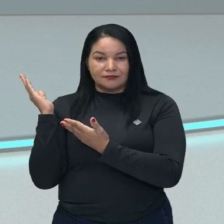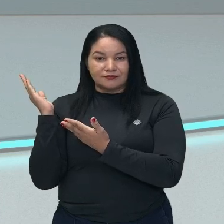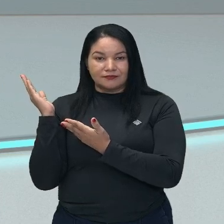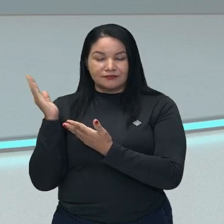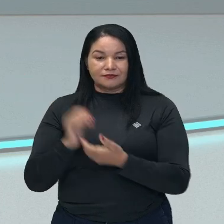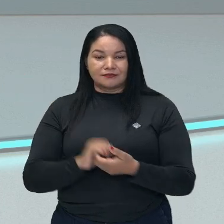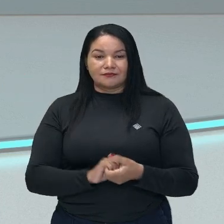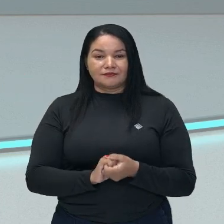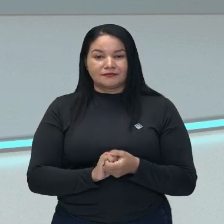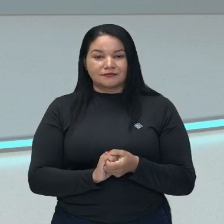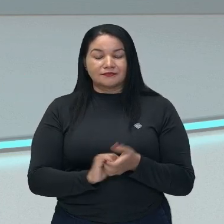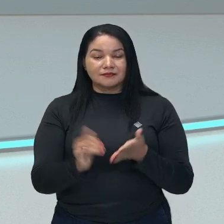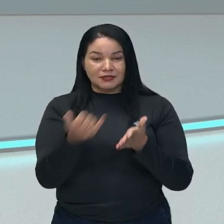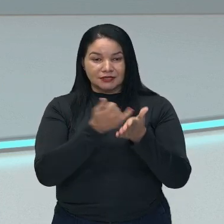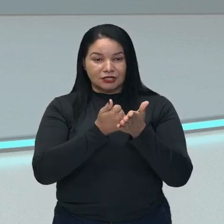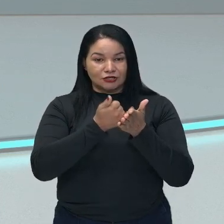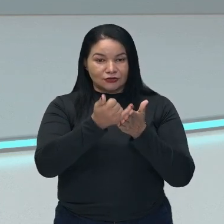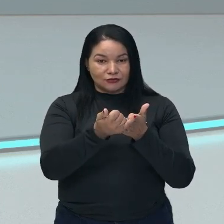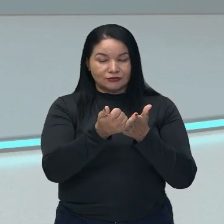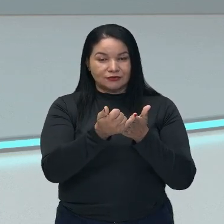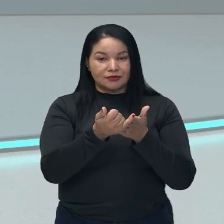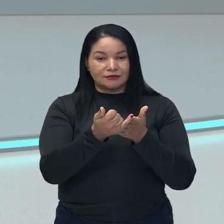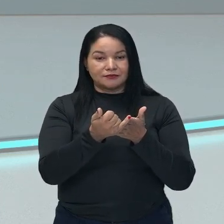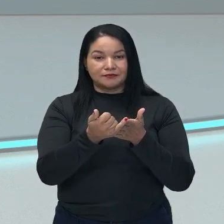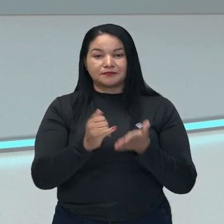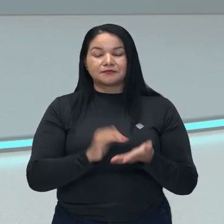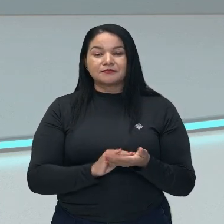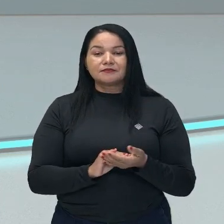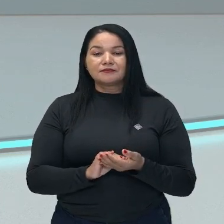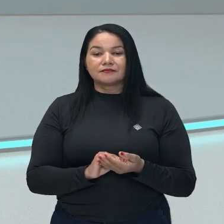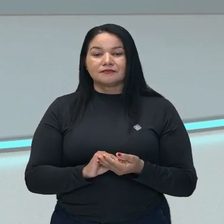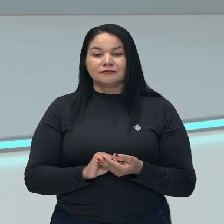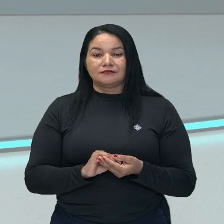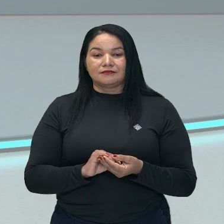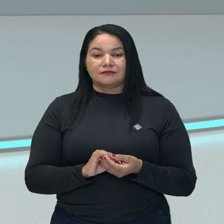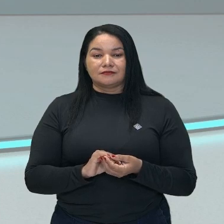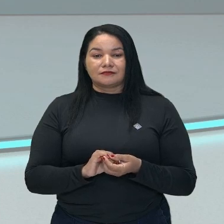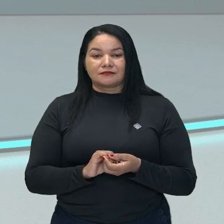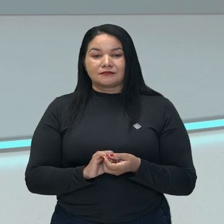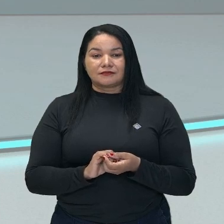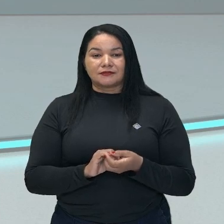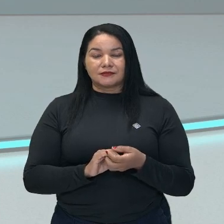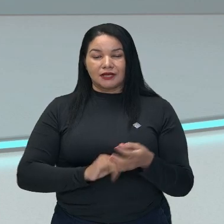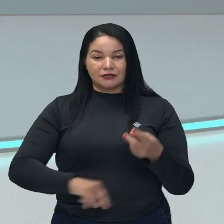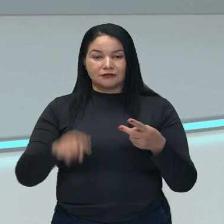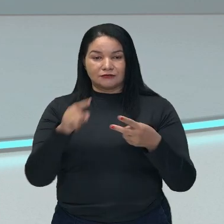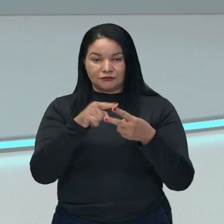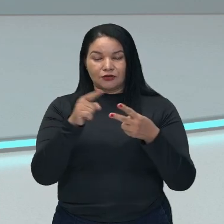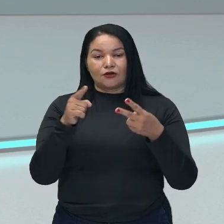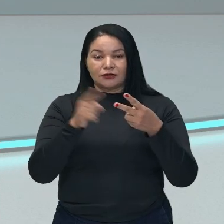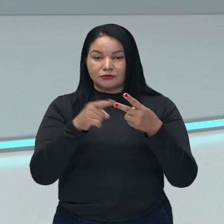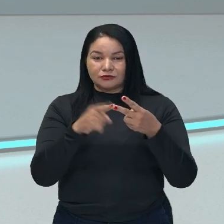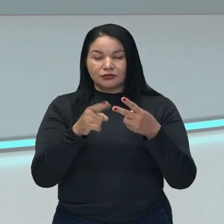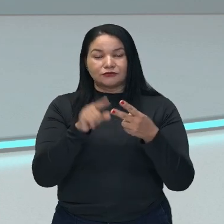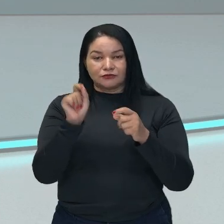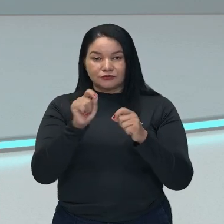la introducción, que es el inicio de esta historia, observem. El desarrollo, o nudo,